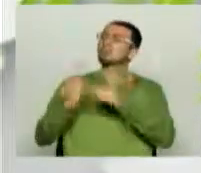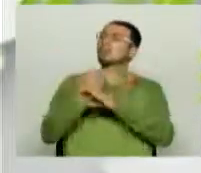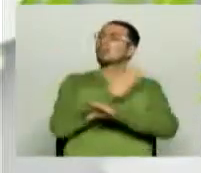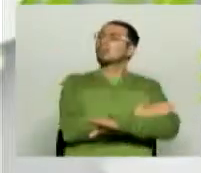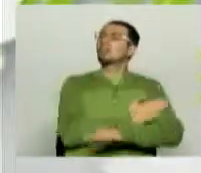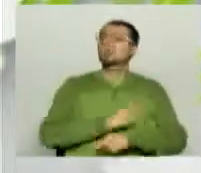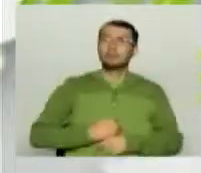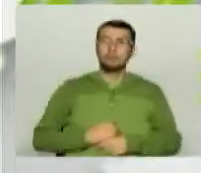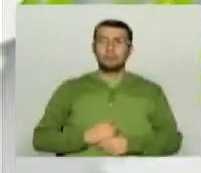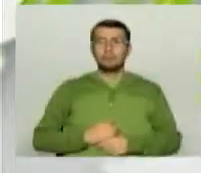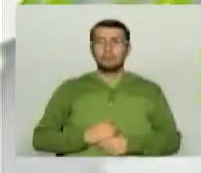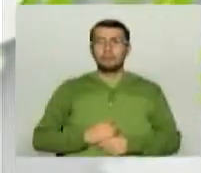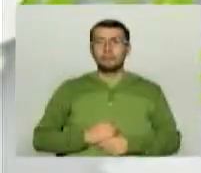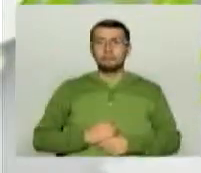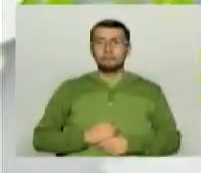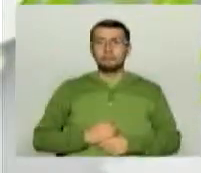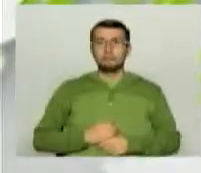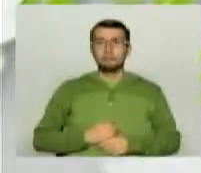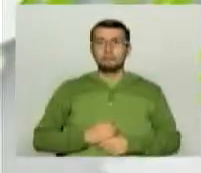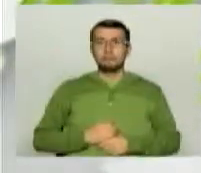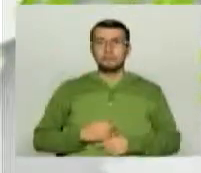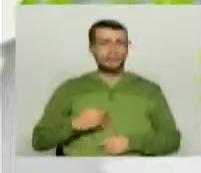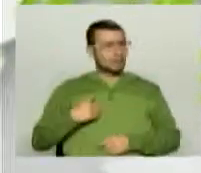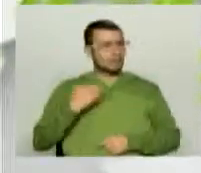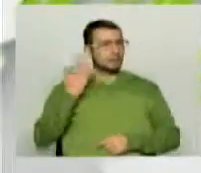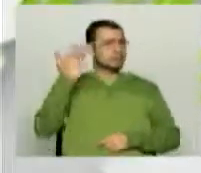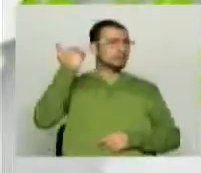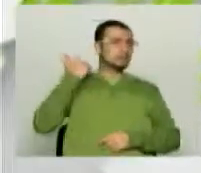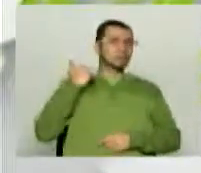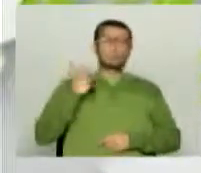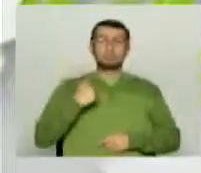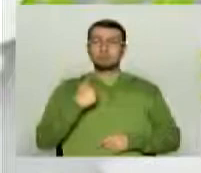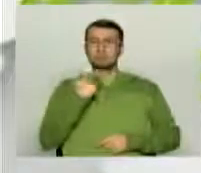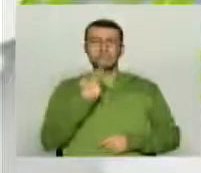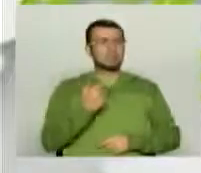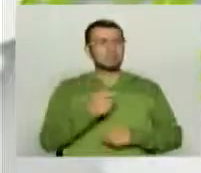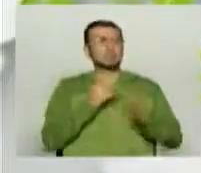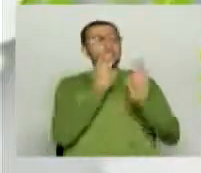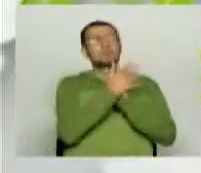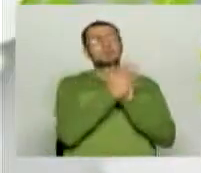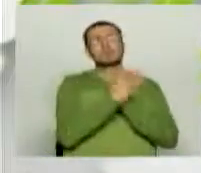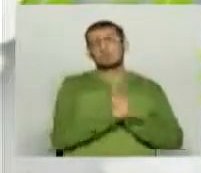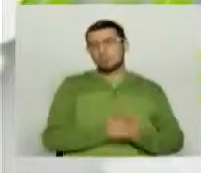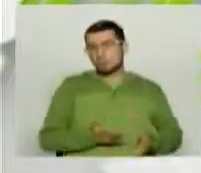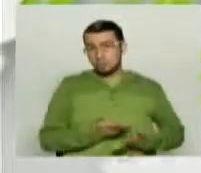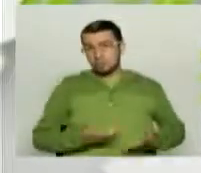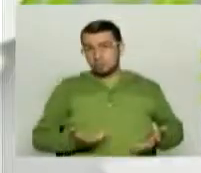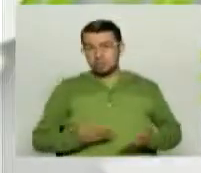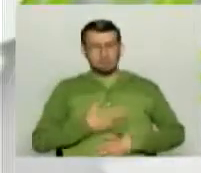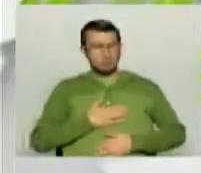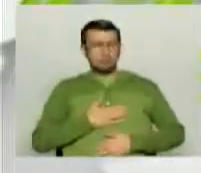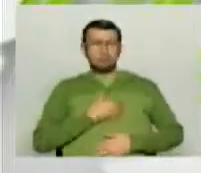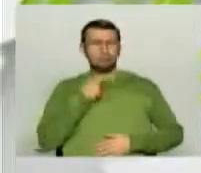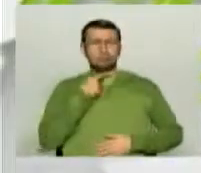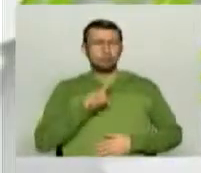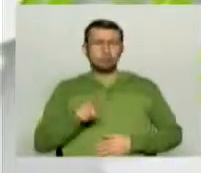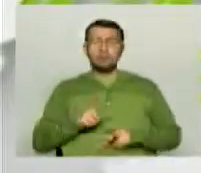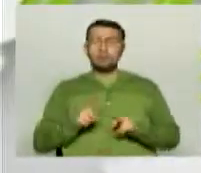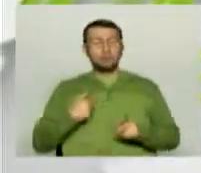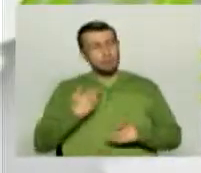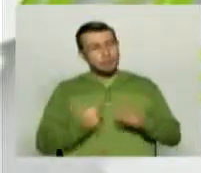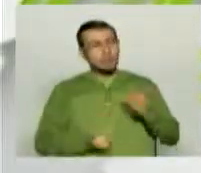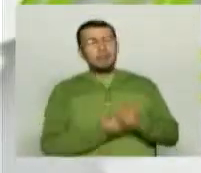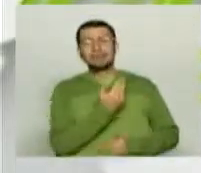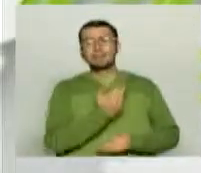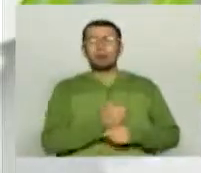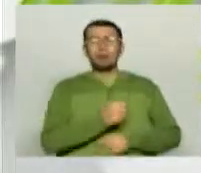Bueno, a ver, sería, me podría hacer un poco exceso, pero tampoco, pues, no me gusta hablar, básicamente, del tema personal, pero yo arranqué a